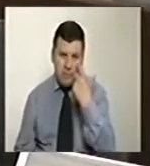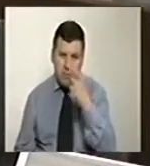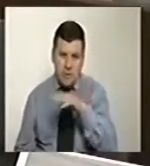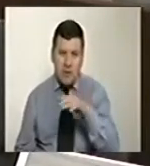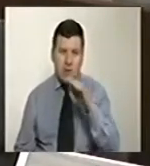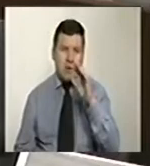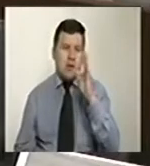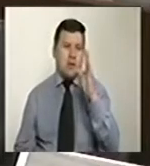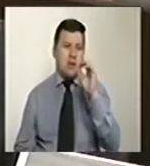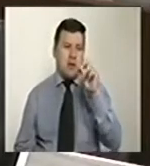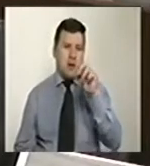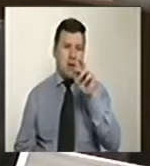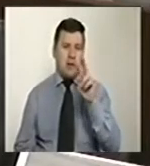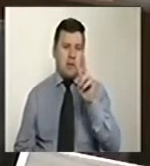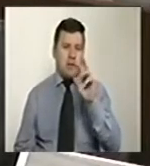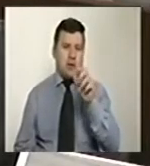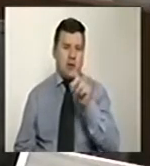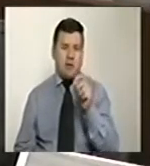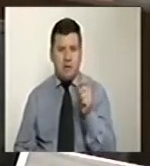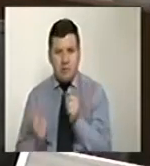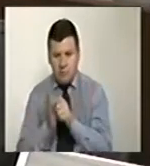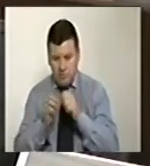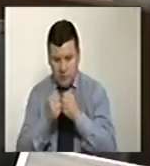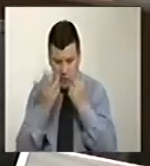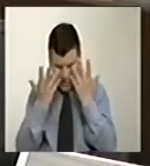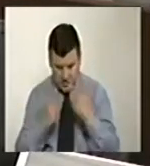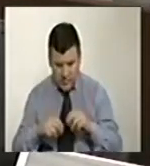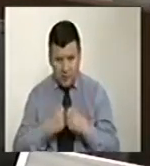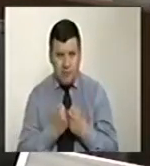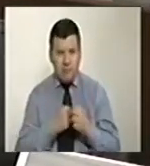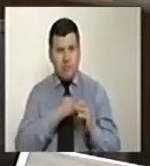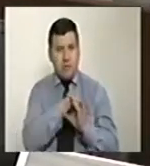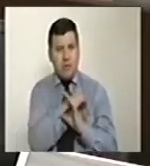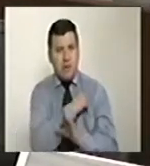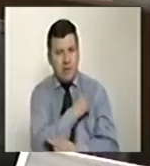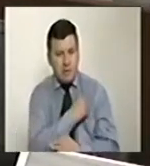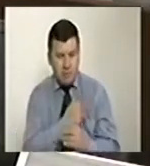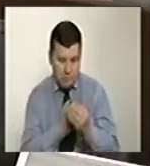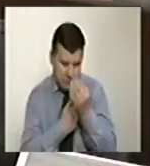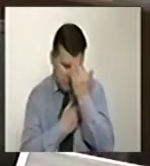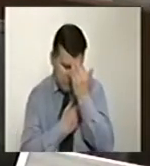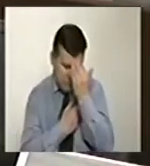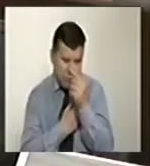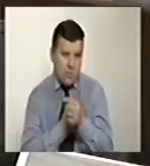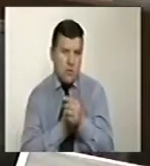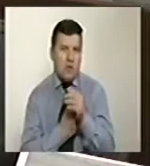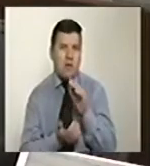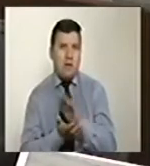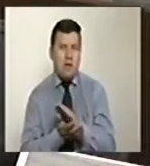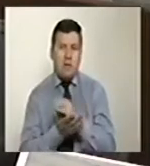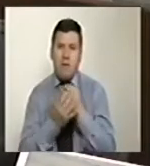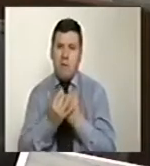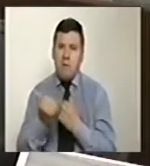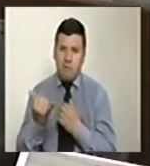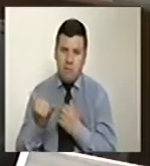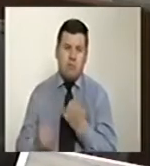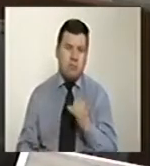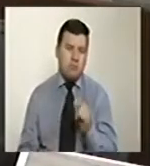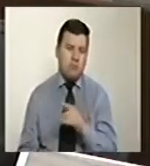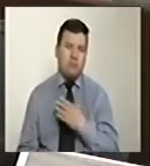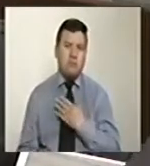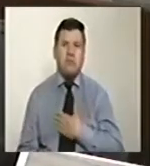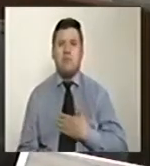Tania Vega de Plazas, aparte de los daños físicos, psicológicos y morales, es la impunidad latente, ya que